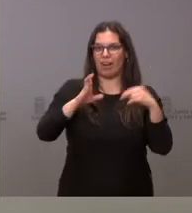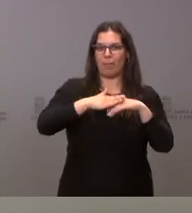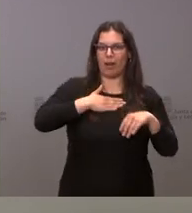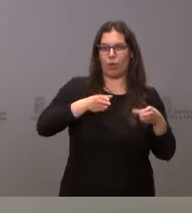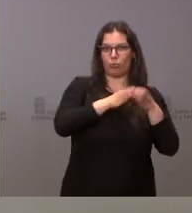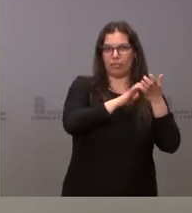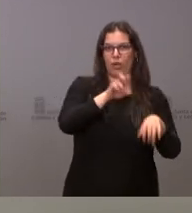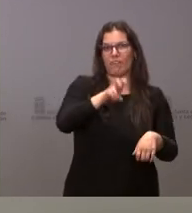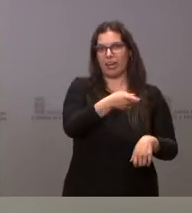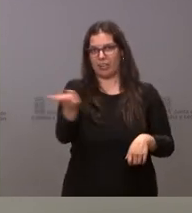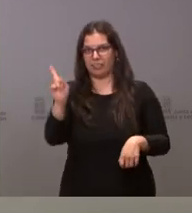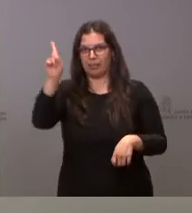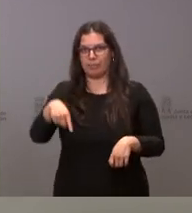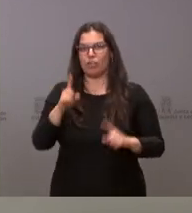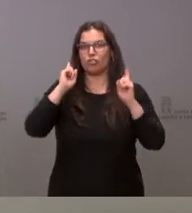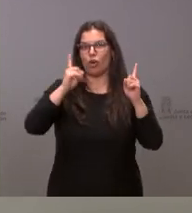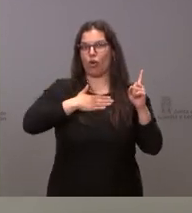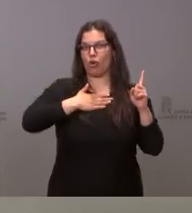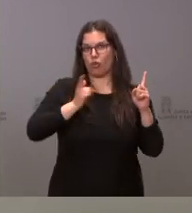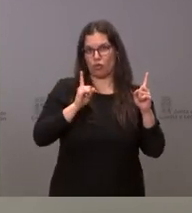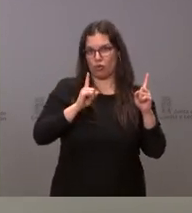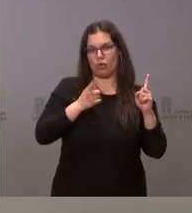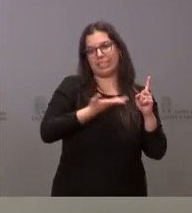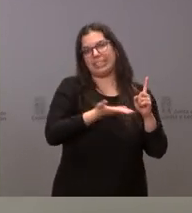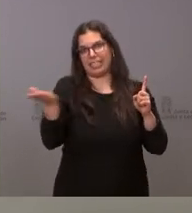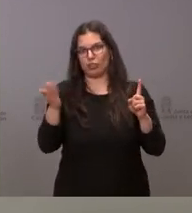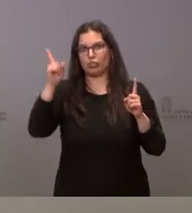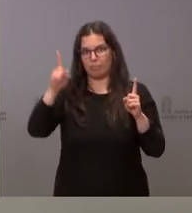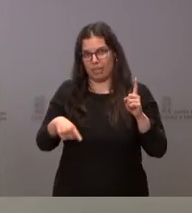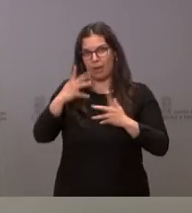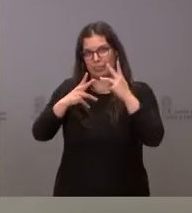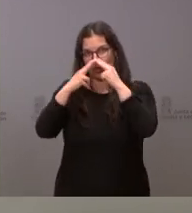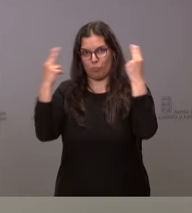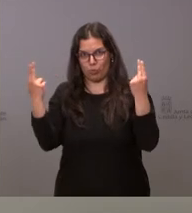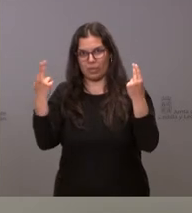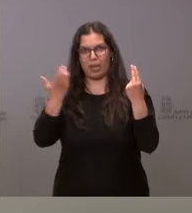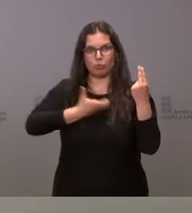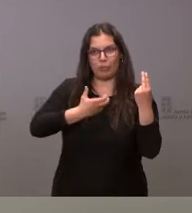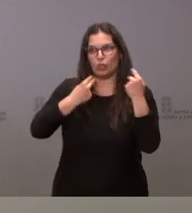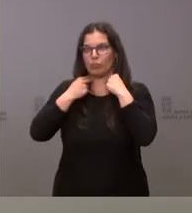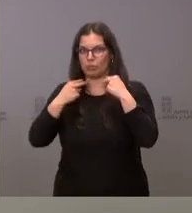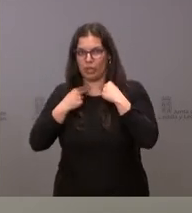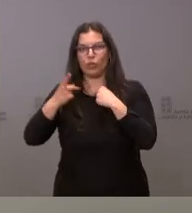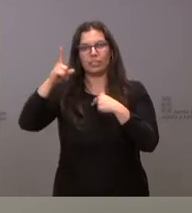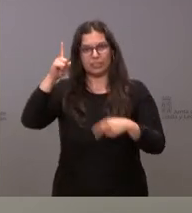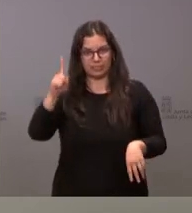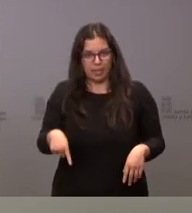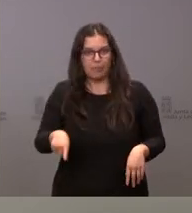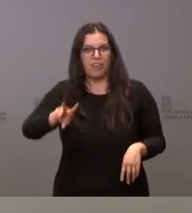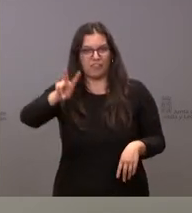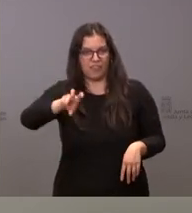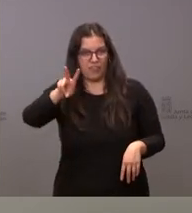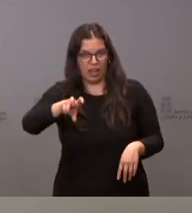inflación no sea algo exclusivo solo para la Administración autonómica, para la Junta de Castilla y León, sino que se pudieran adherir las corporaciones locales,